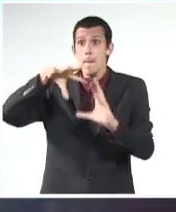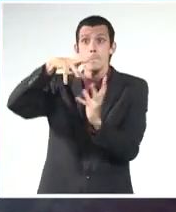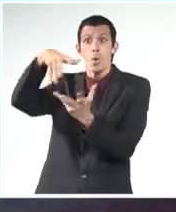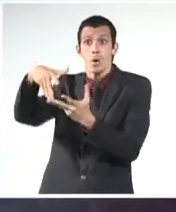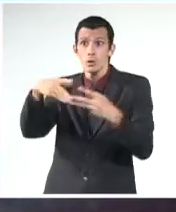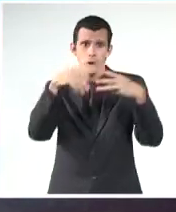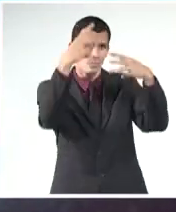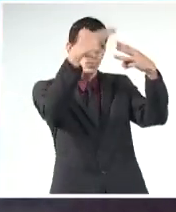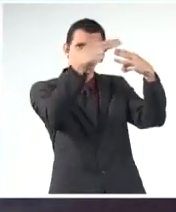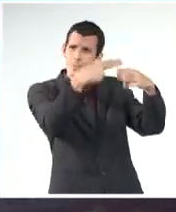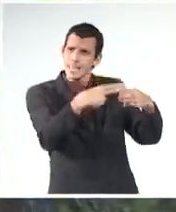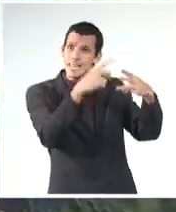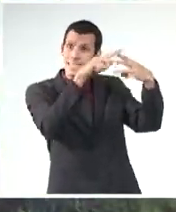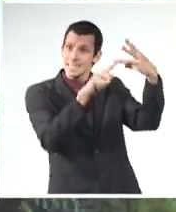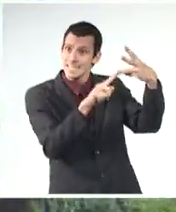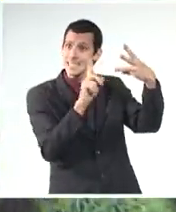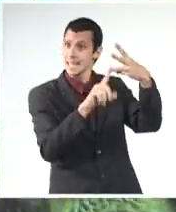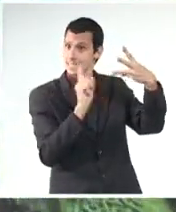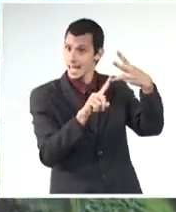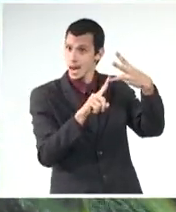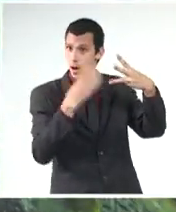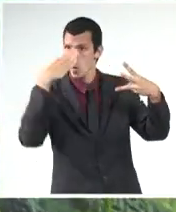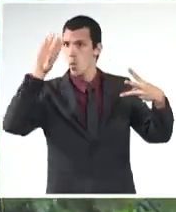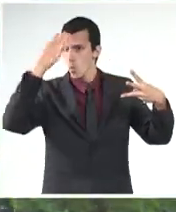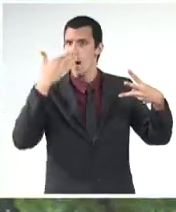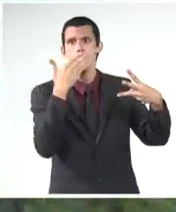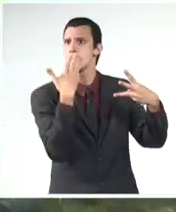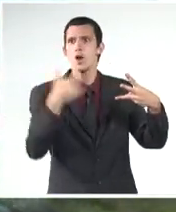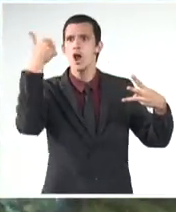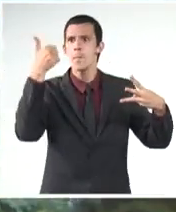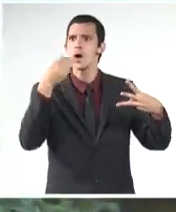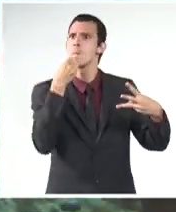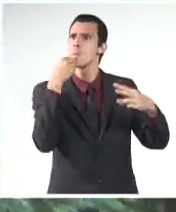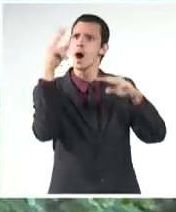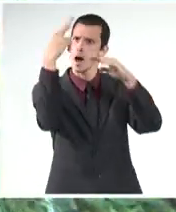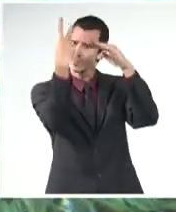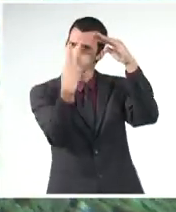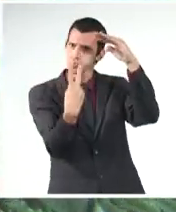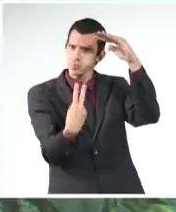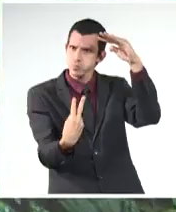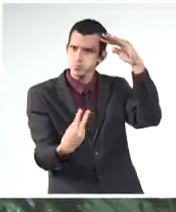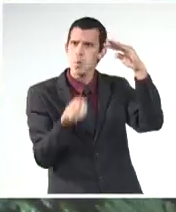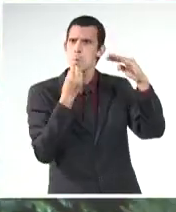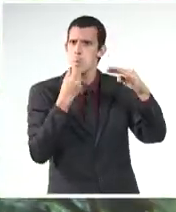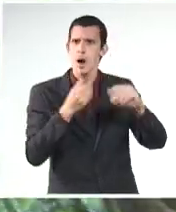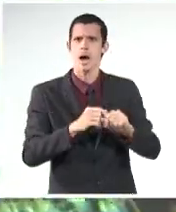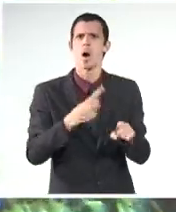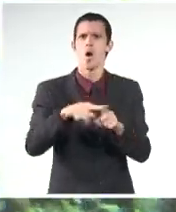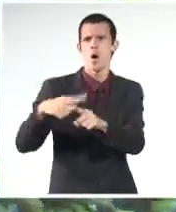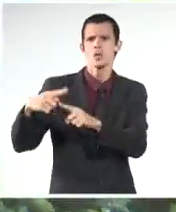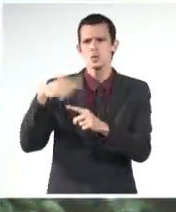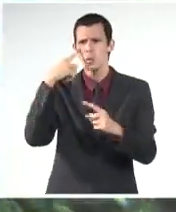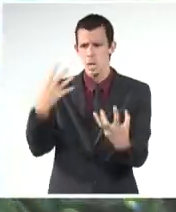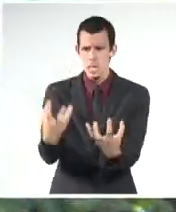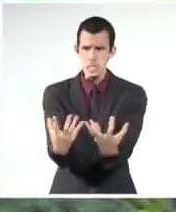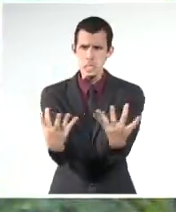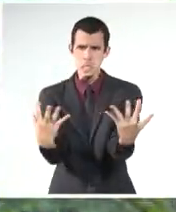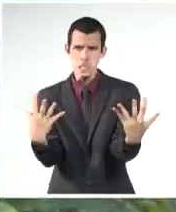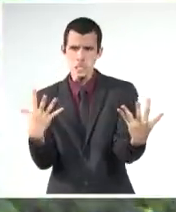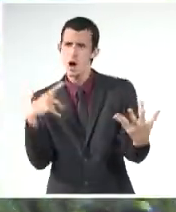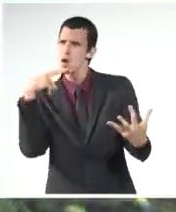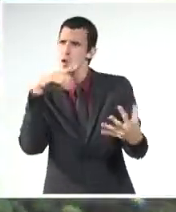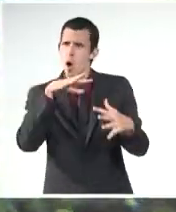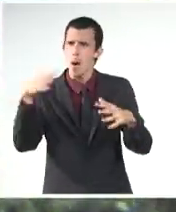analizaron los mares del mundo en función de varios factores, tales como las áreas de arrecifes de coral, las especies de